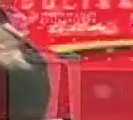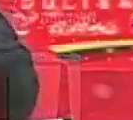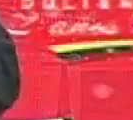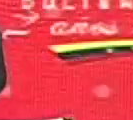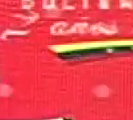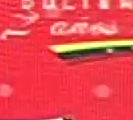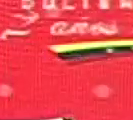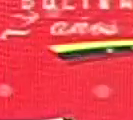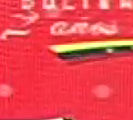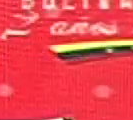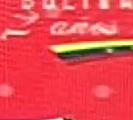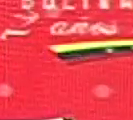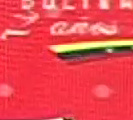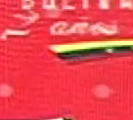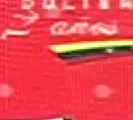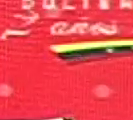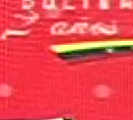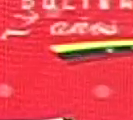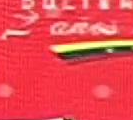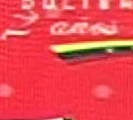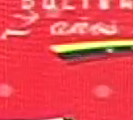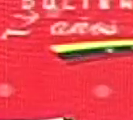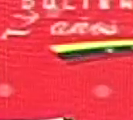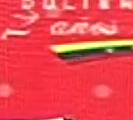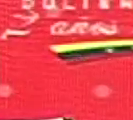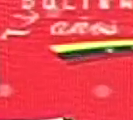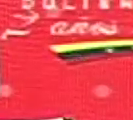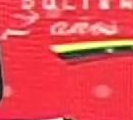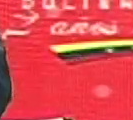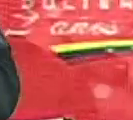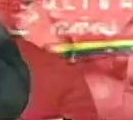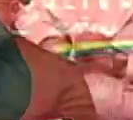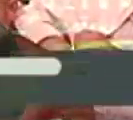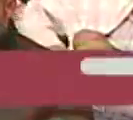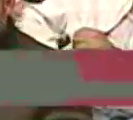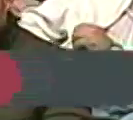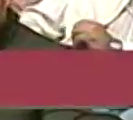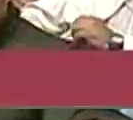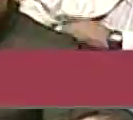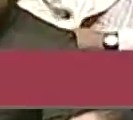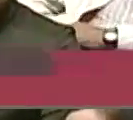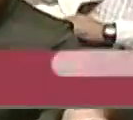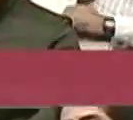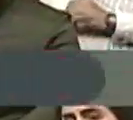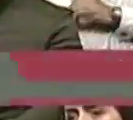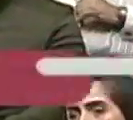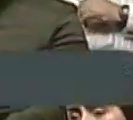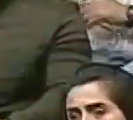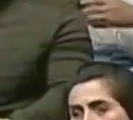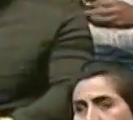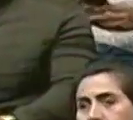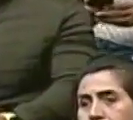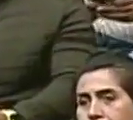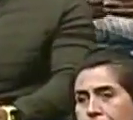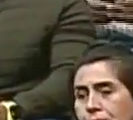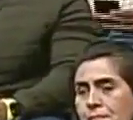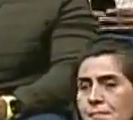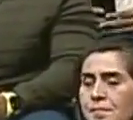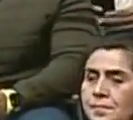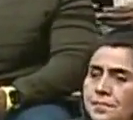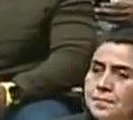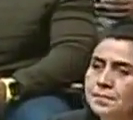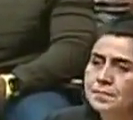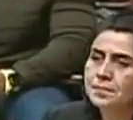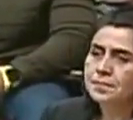Dos años, ya esta noche, a esta hora,